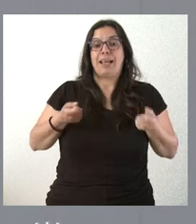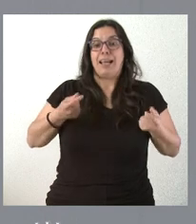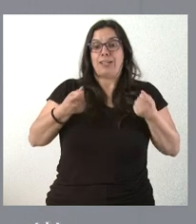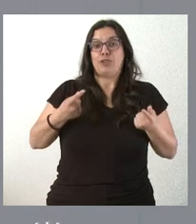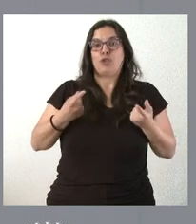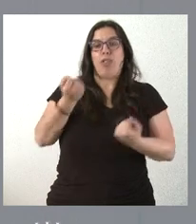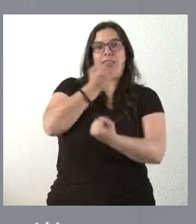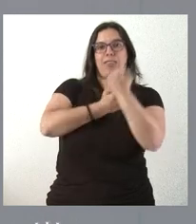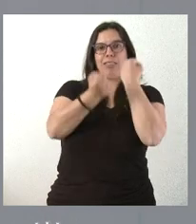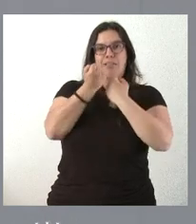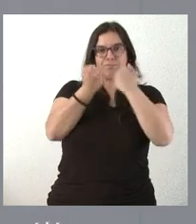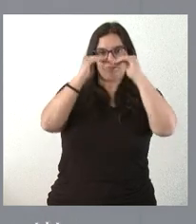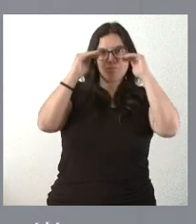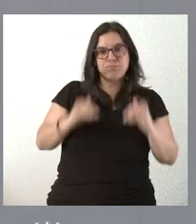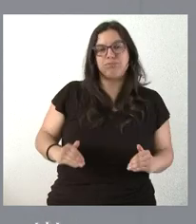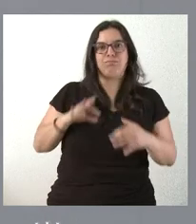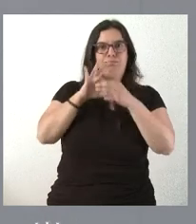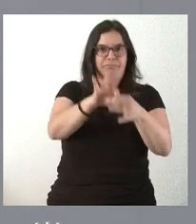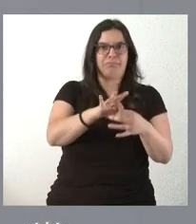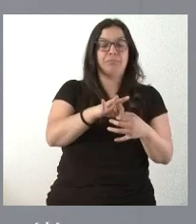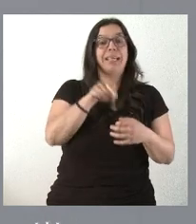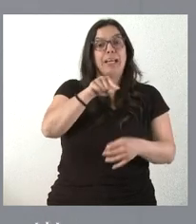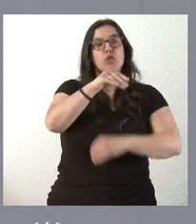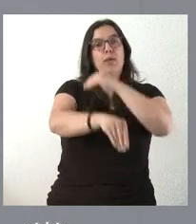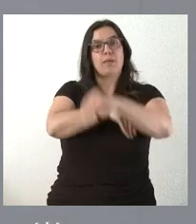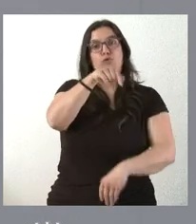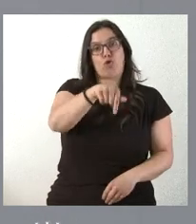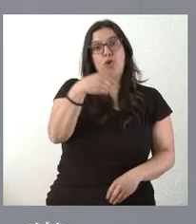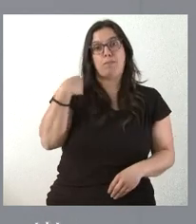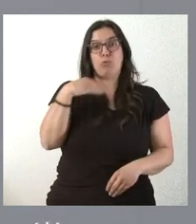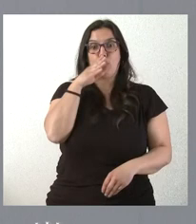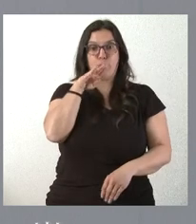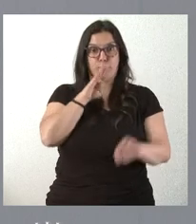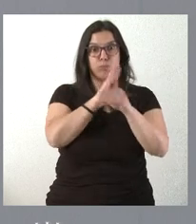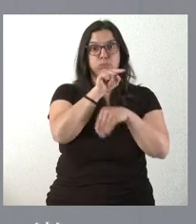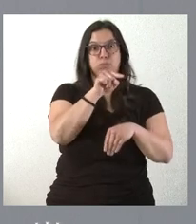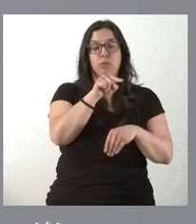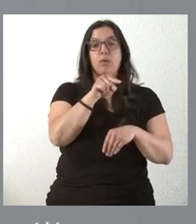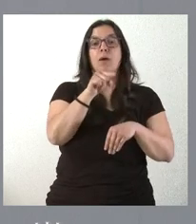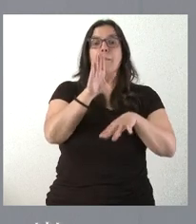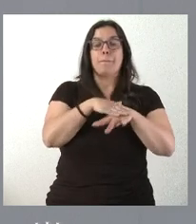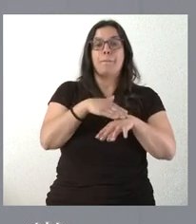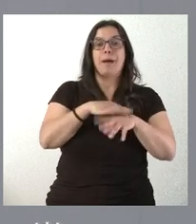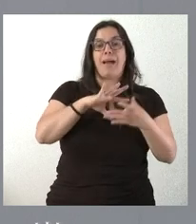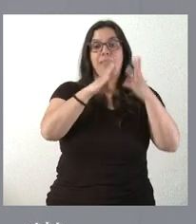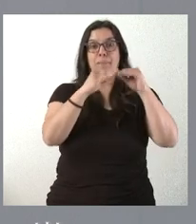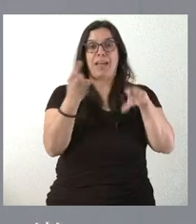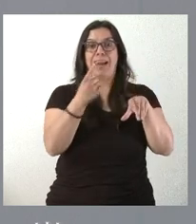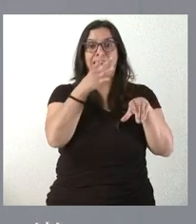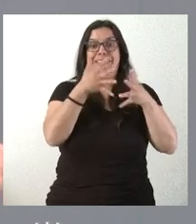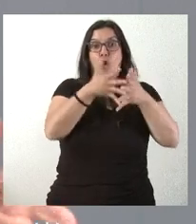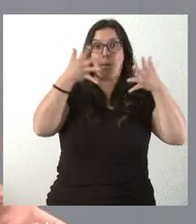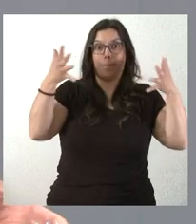energéticos asociados a las mismas. Esto es lo que hacemos hoy, tanto en la extensión y modernización de estos regadíos